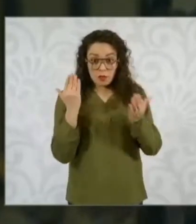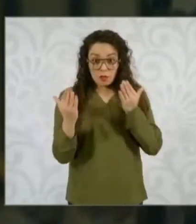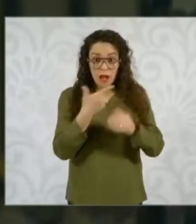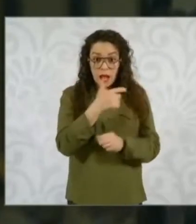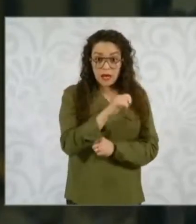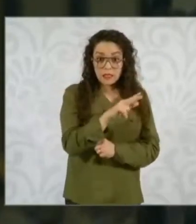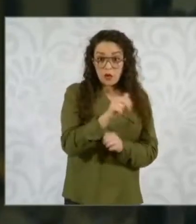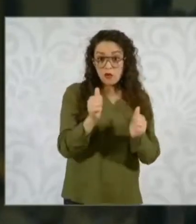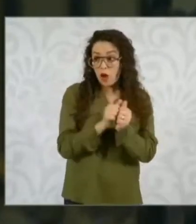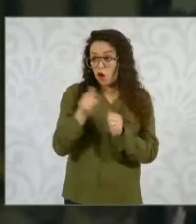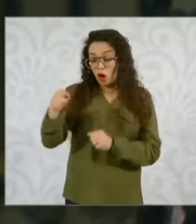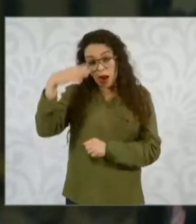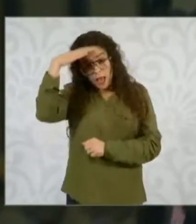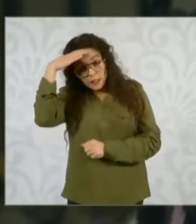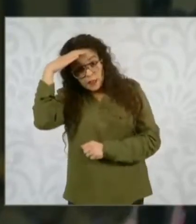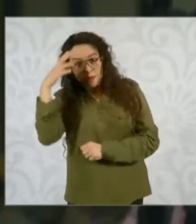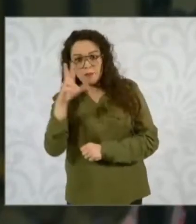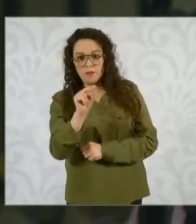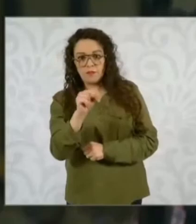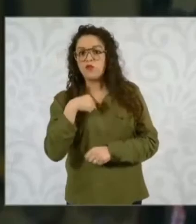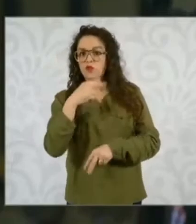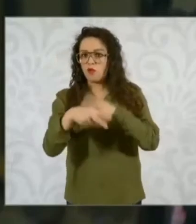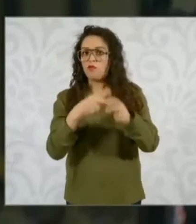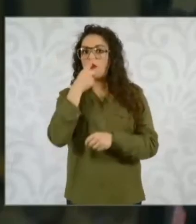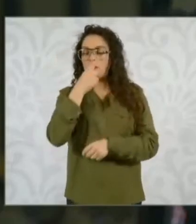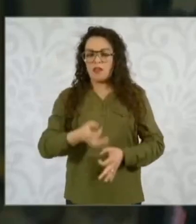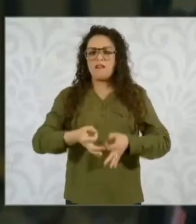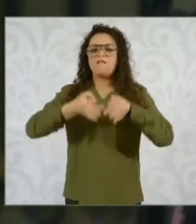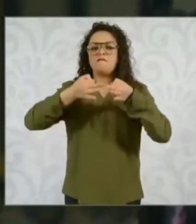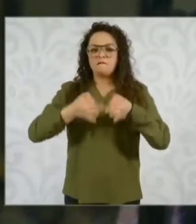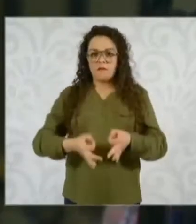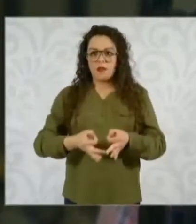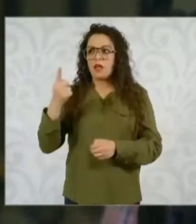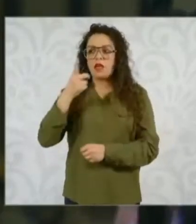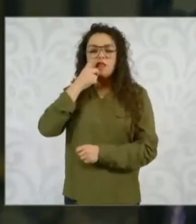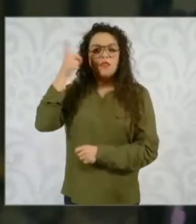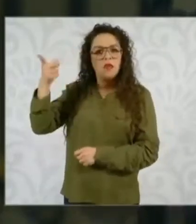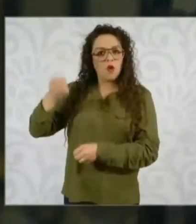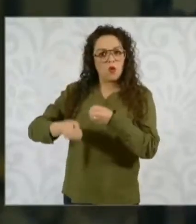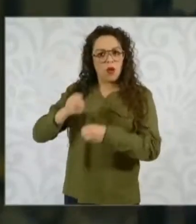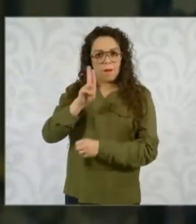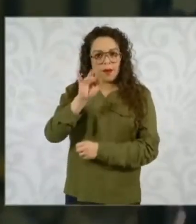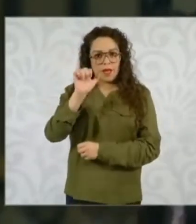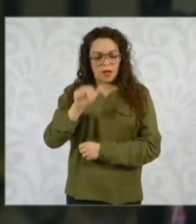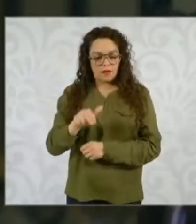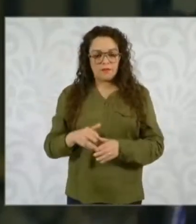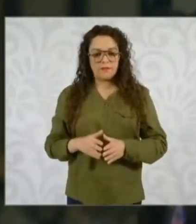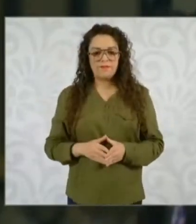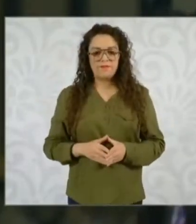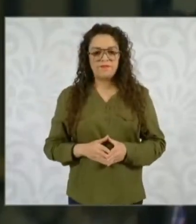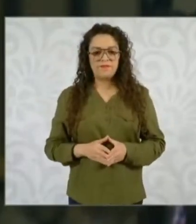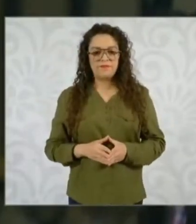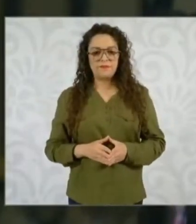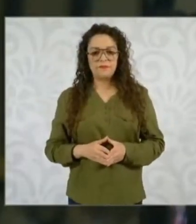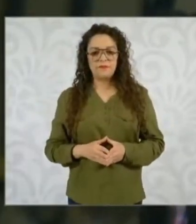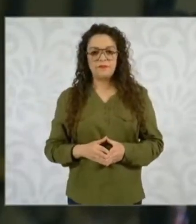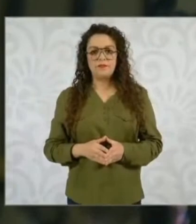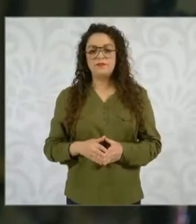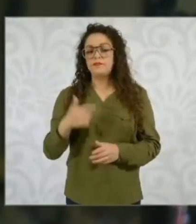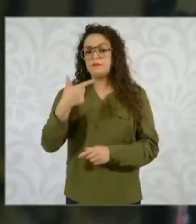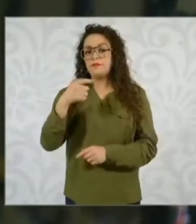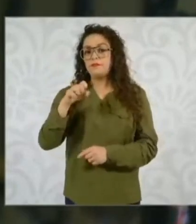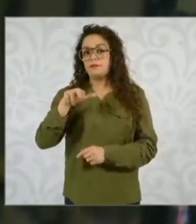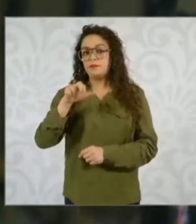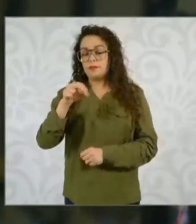Guzmán. Le voy a decir textuales sus palabras del juez Brian Cogan, donde después de que termina de leer su carta a Genaro